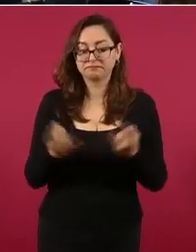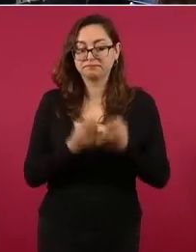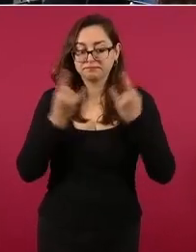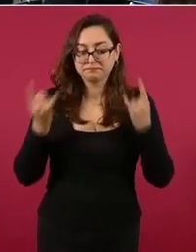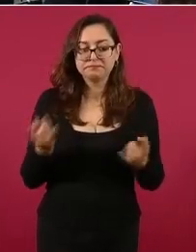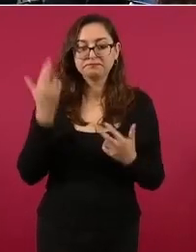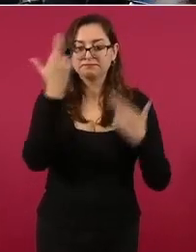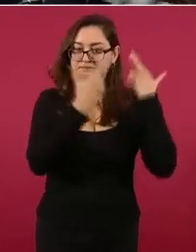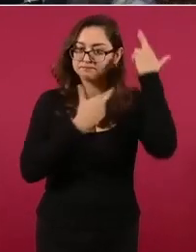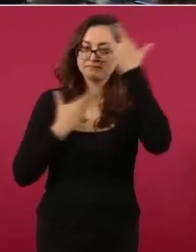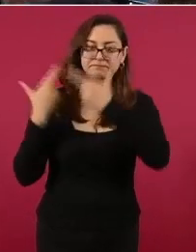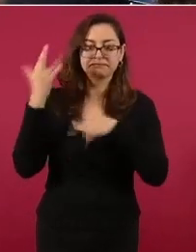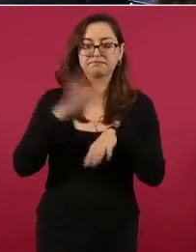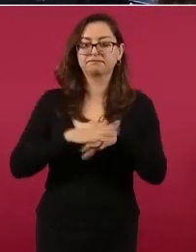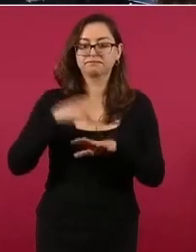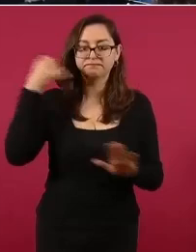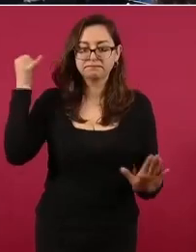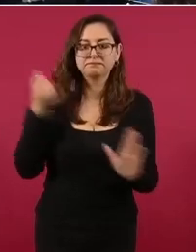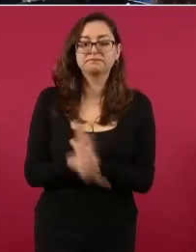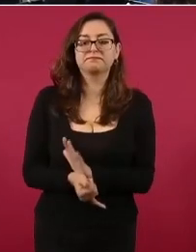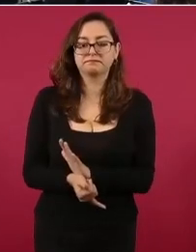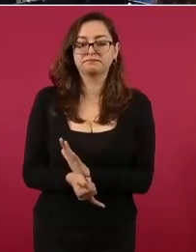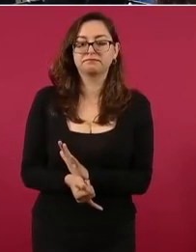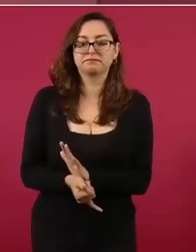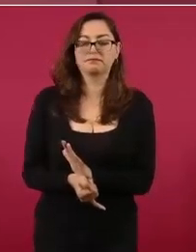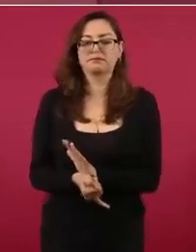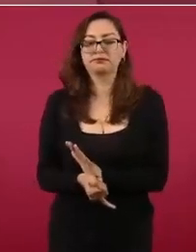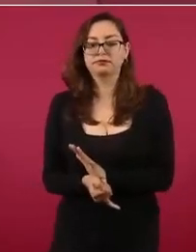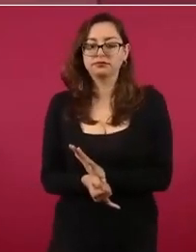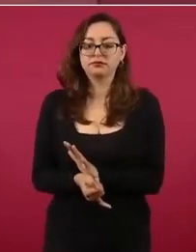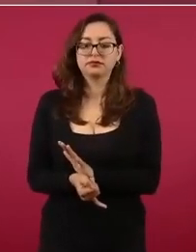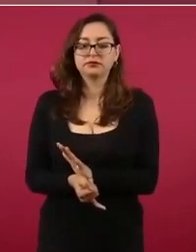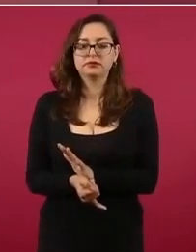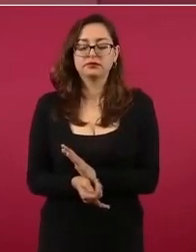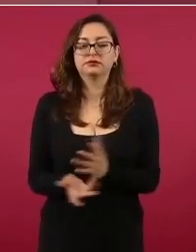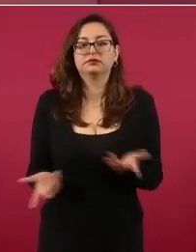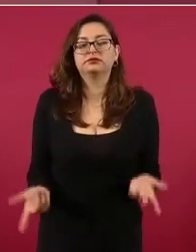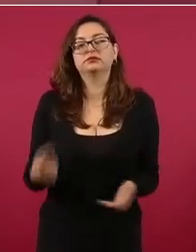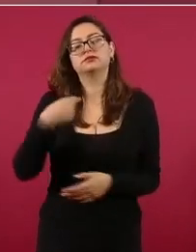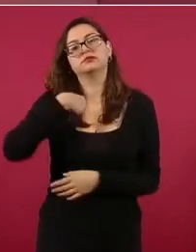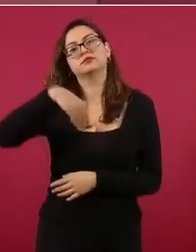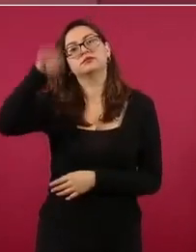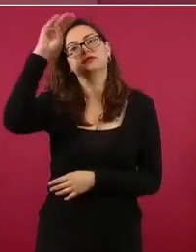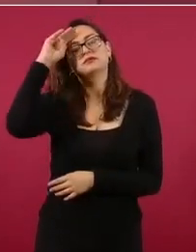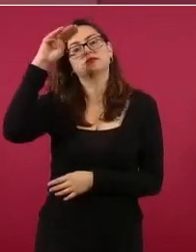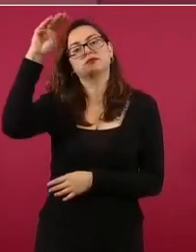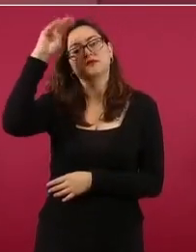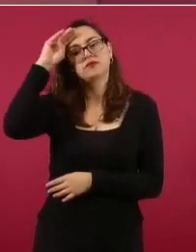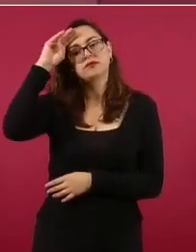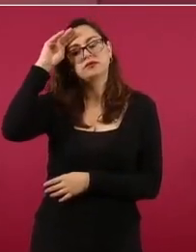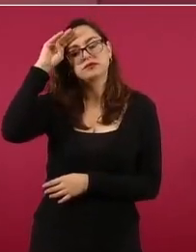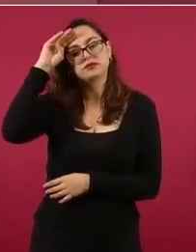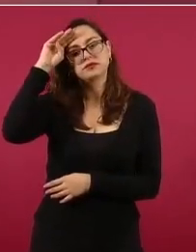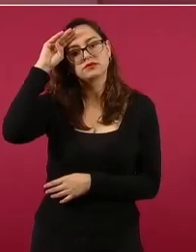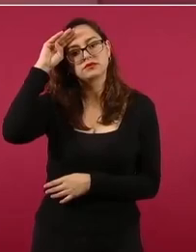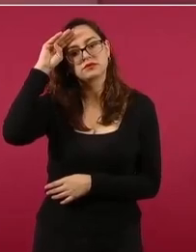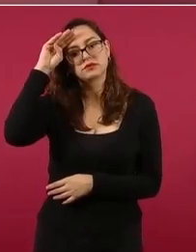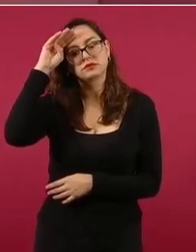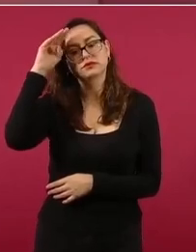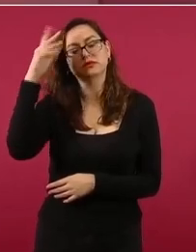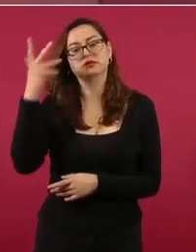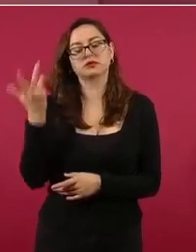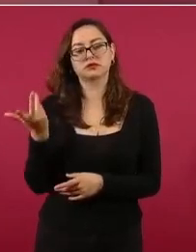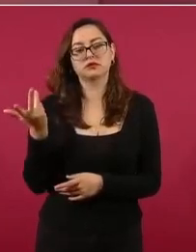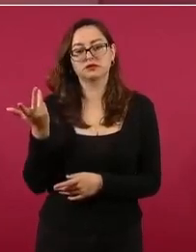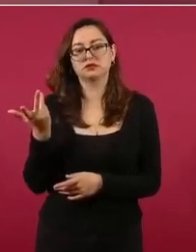Y estoy planteando que se ponga